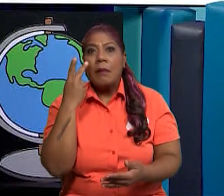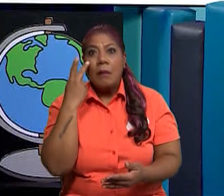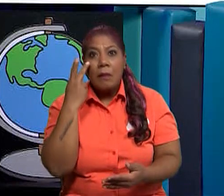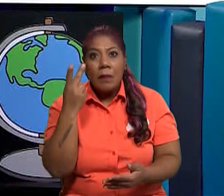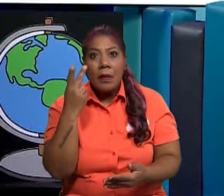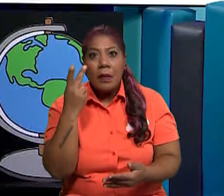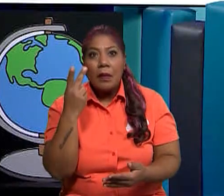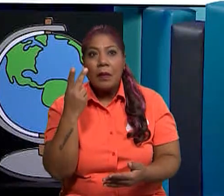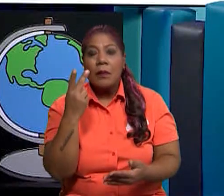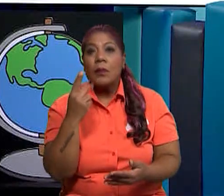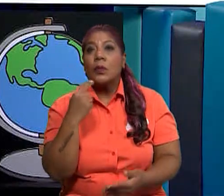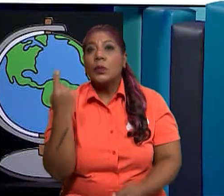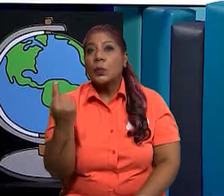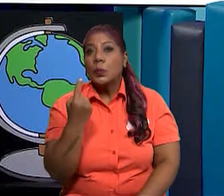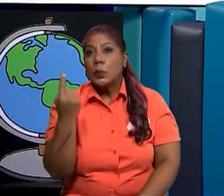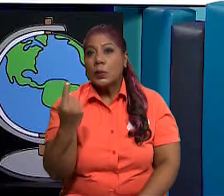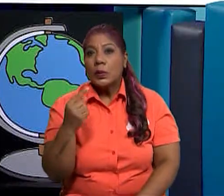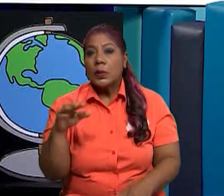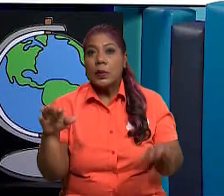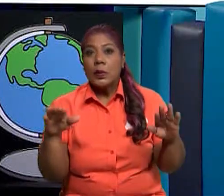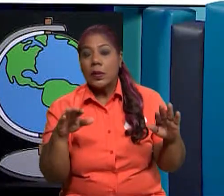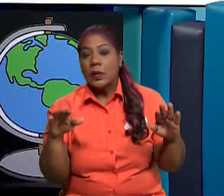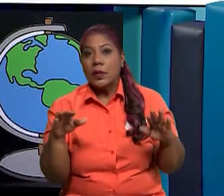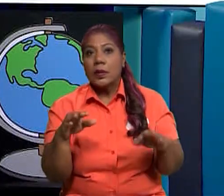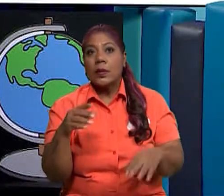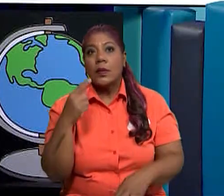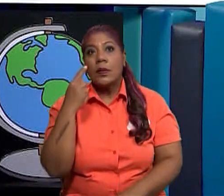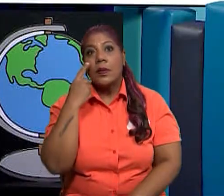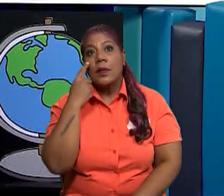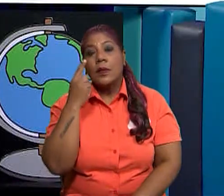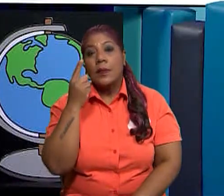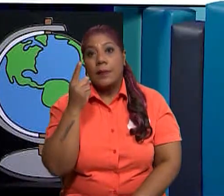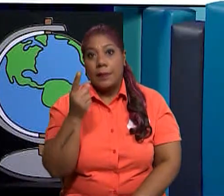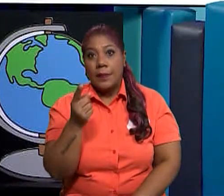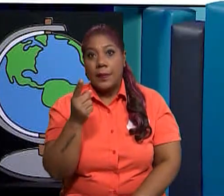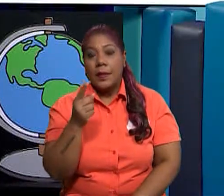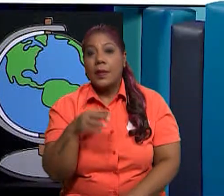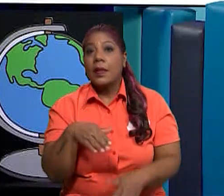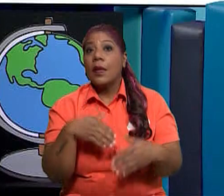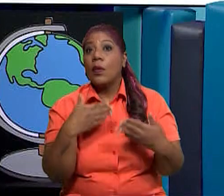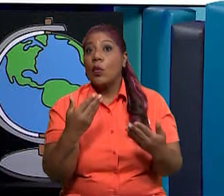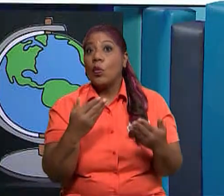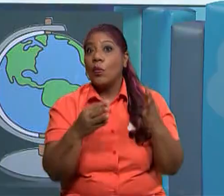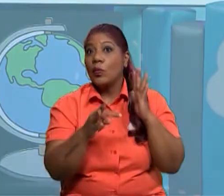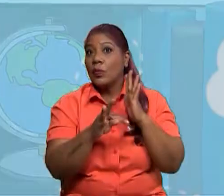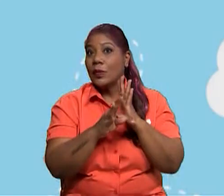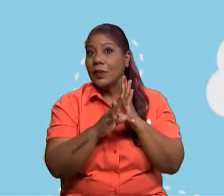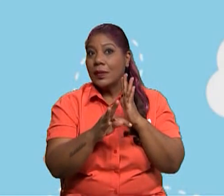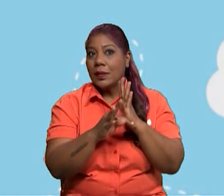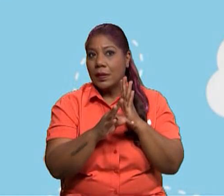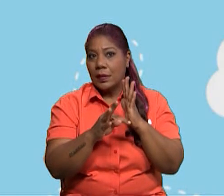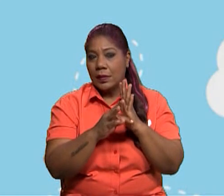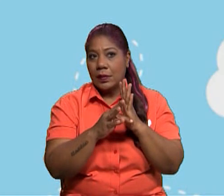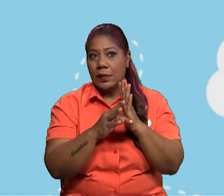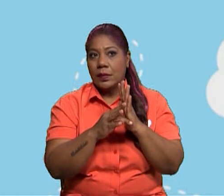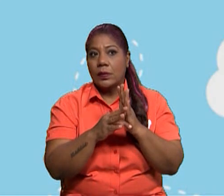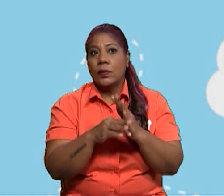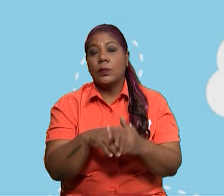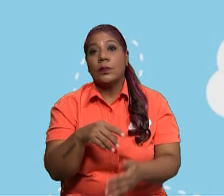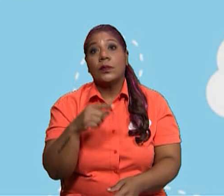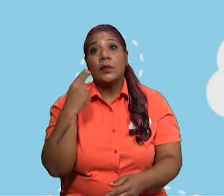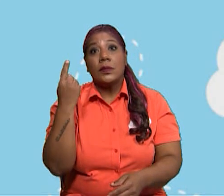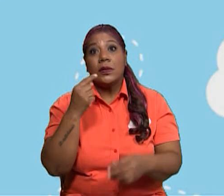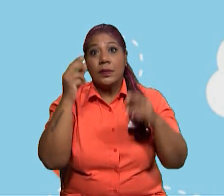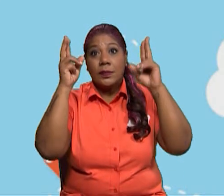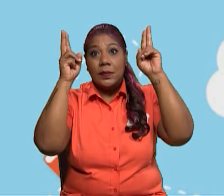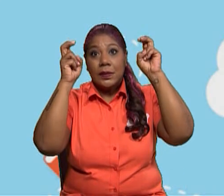La estructura que vamos a ver en pantalla es la estructura de nuestro texto expositivo, qué es lo que él debe llevar. Vamos a